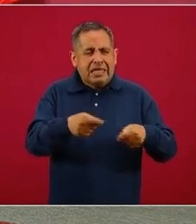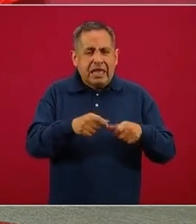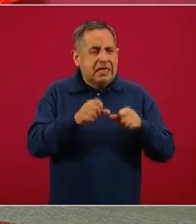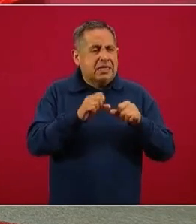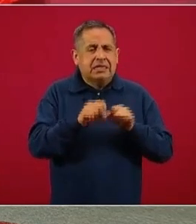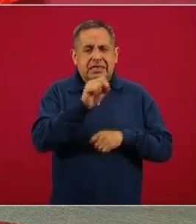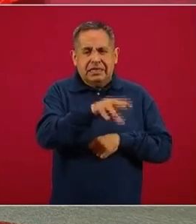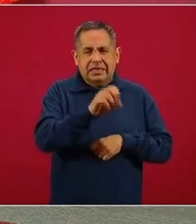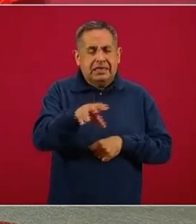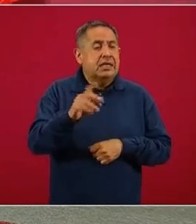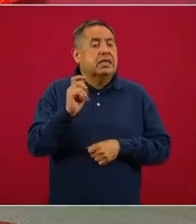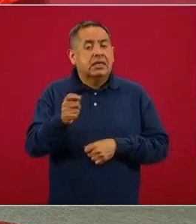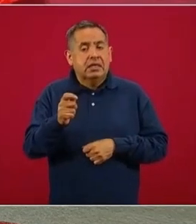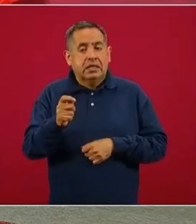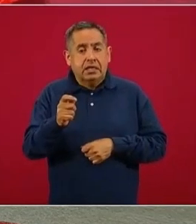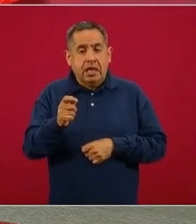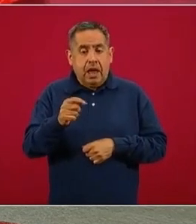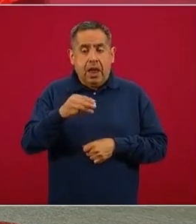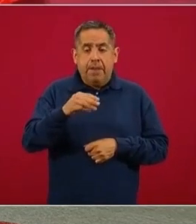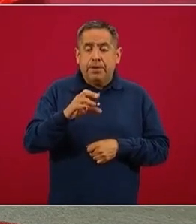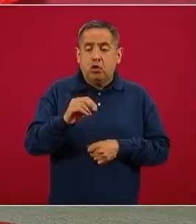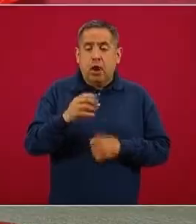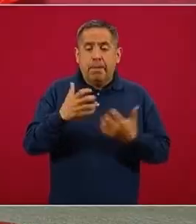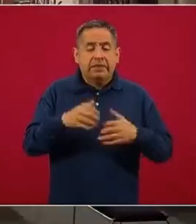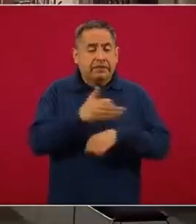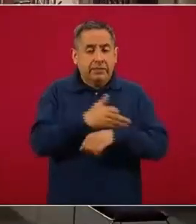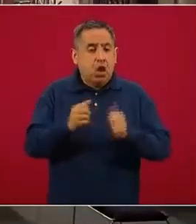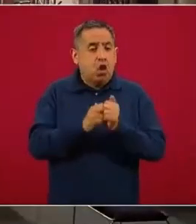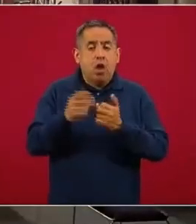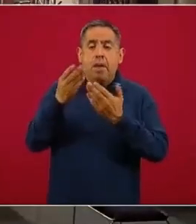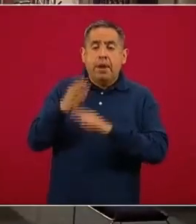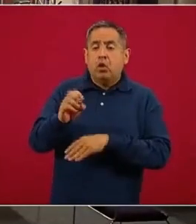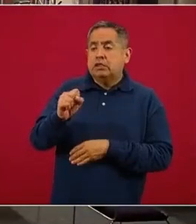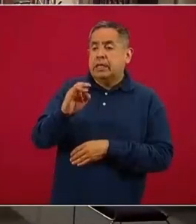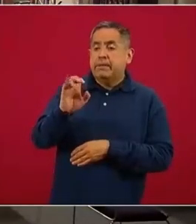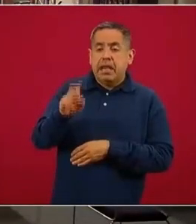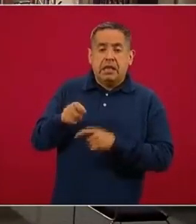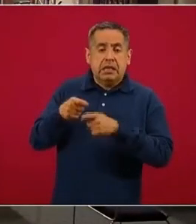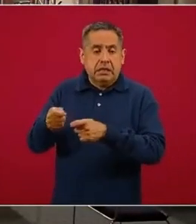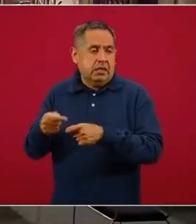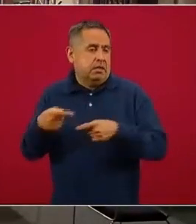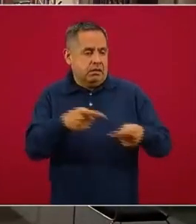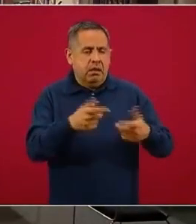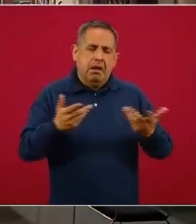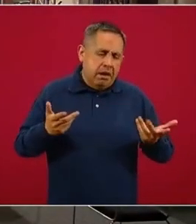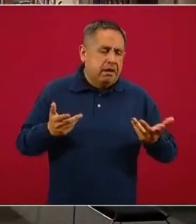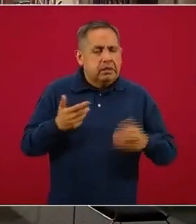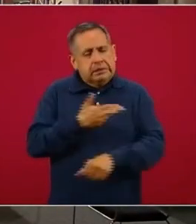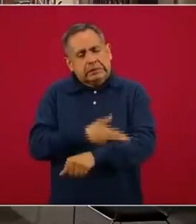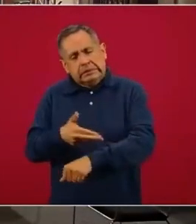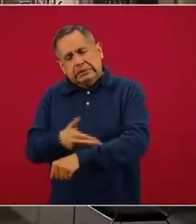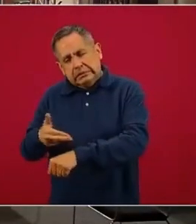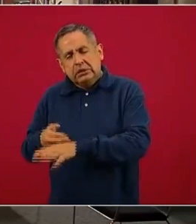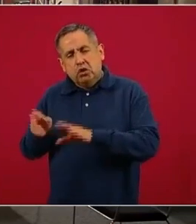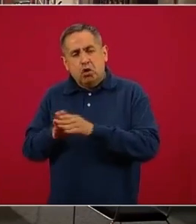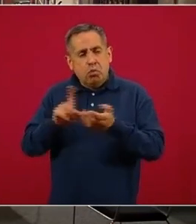la modalidad de microempresa familiar pero a través del Banco del Bienestar. Entonces, la